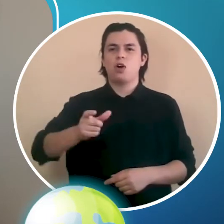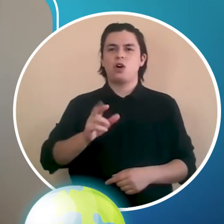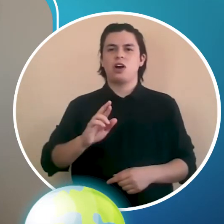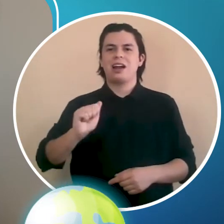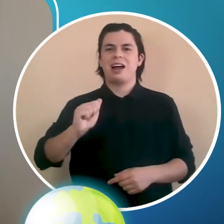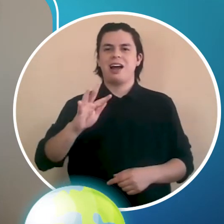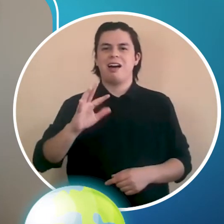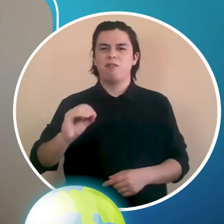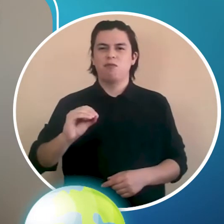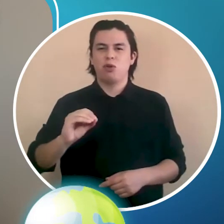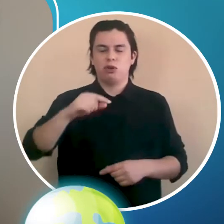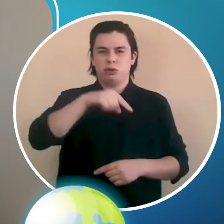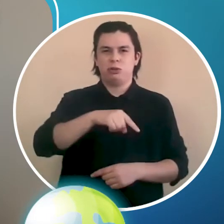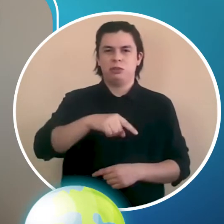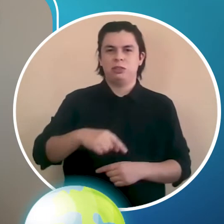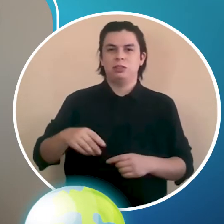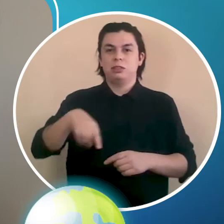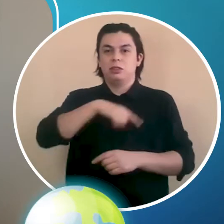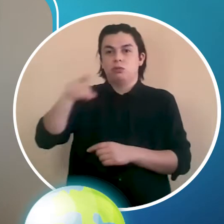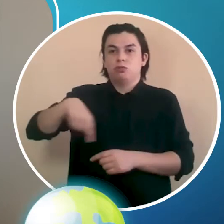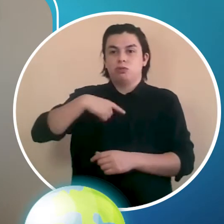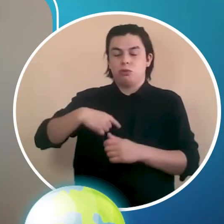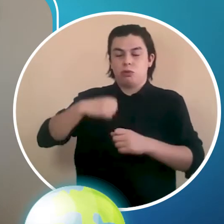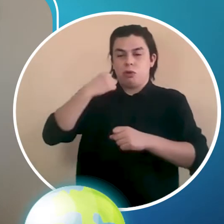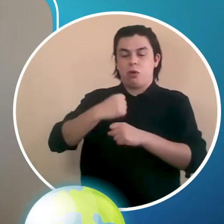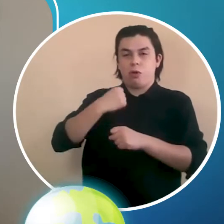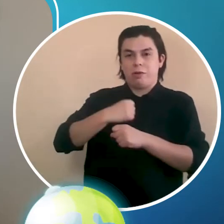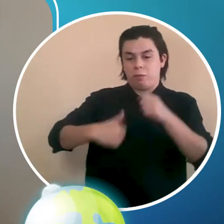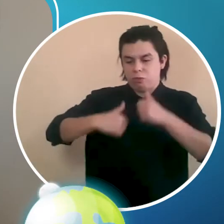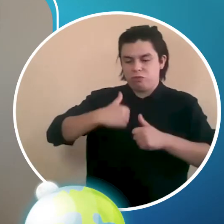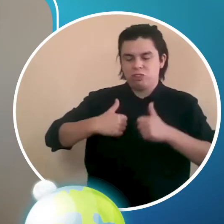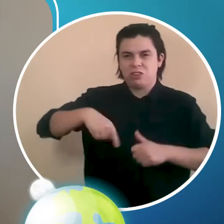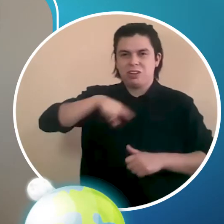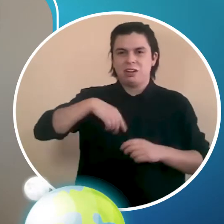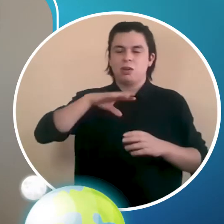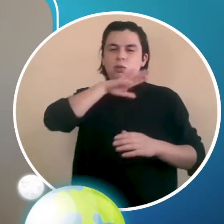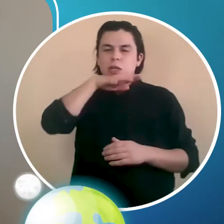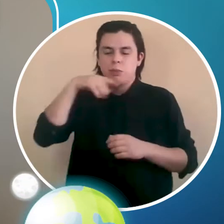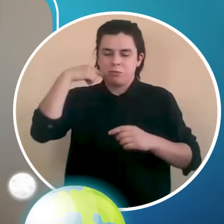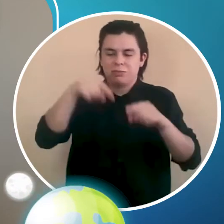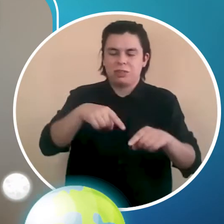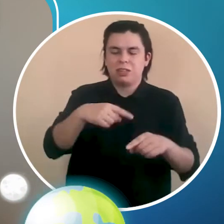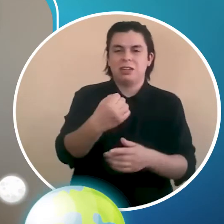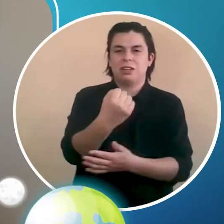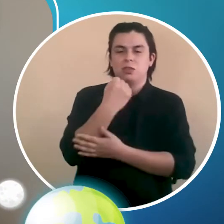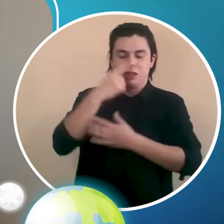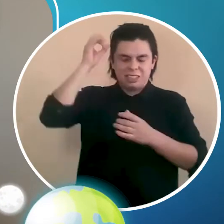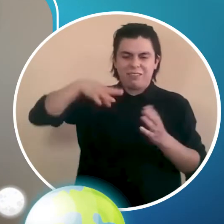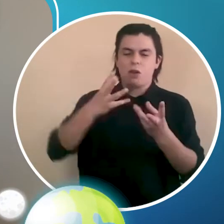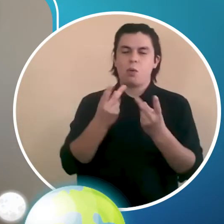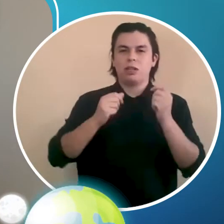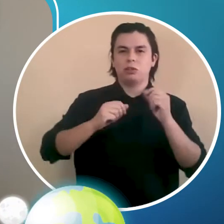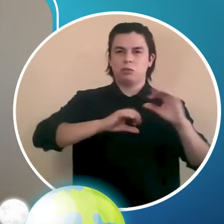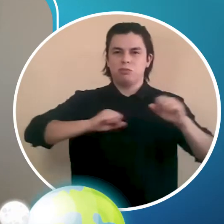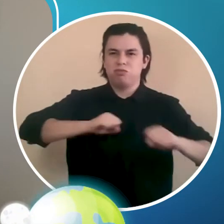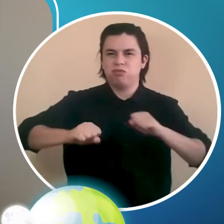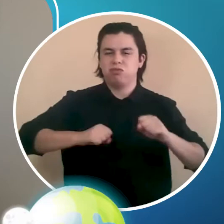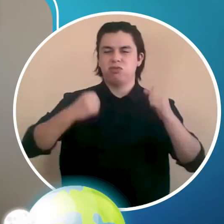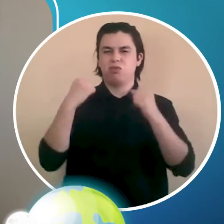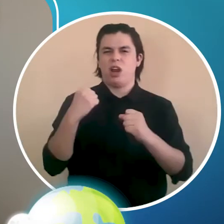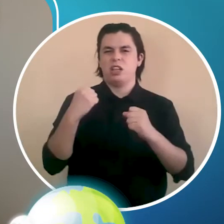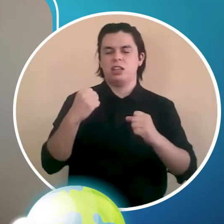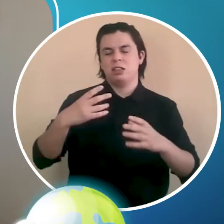¿Sabían ustedes que el sismo de mayor magnitud fue registrado? ¿Rata en China? Sí, en nuestro país. En mayo de 1960